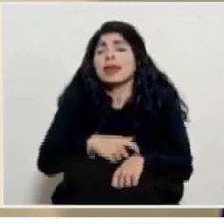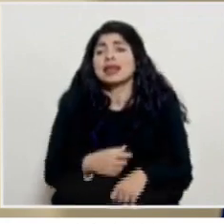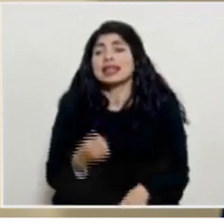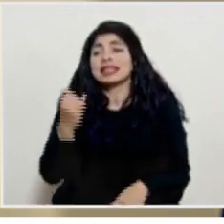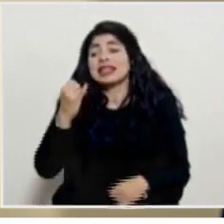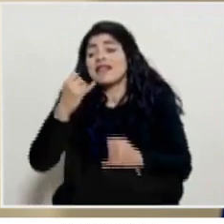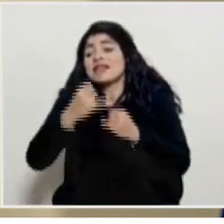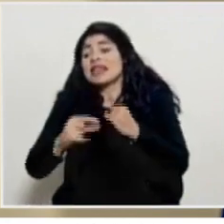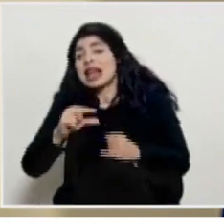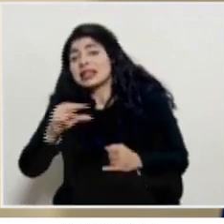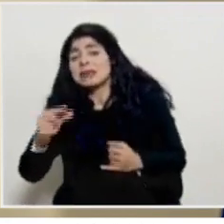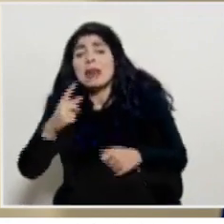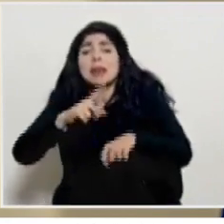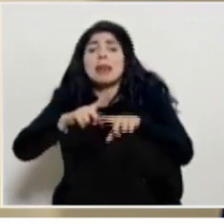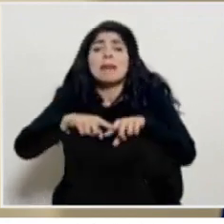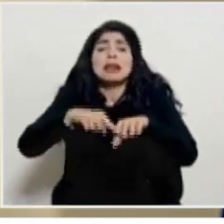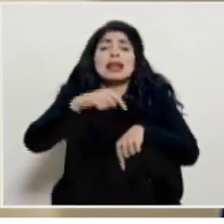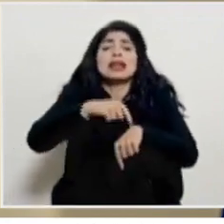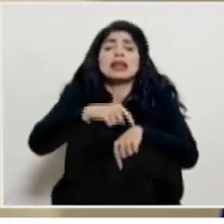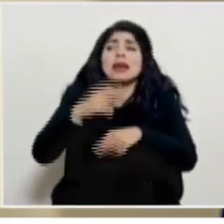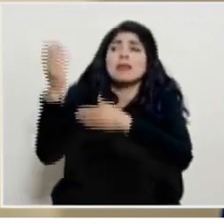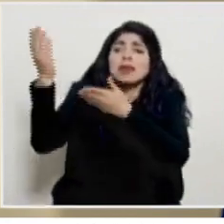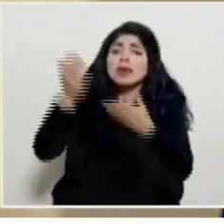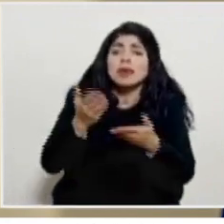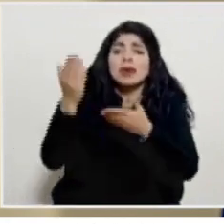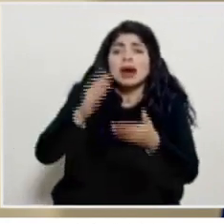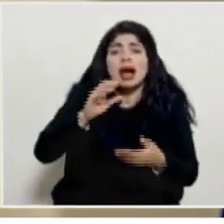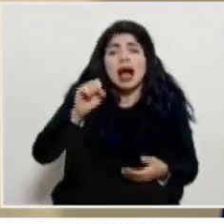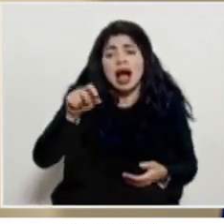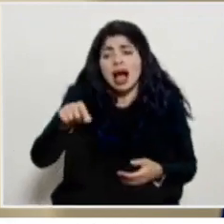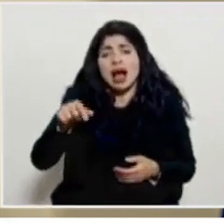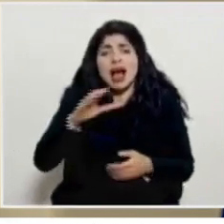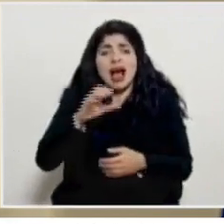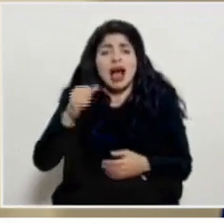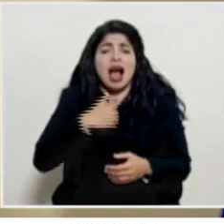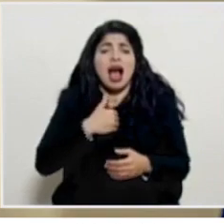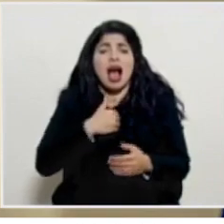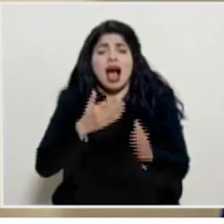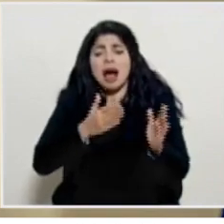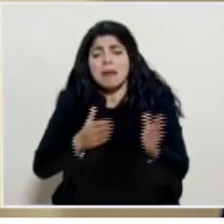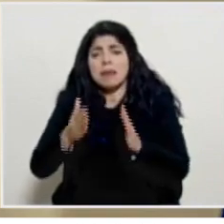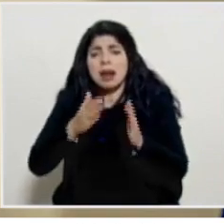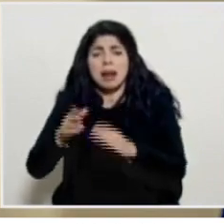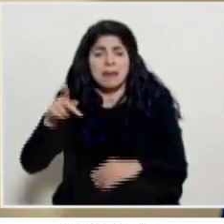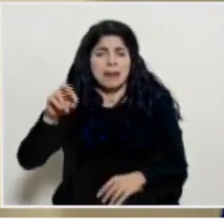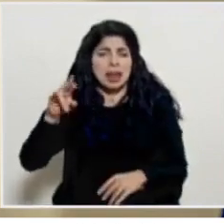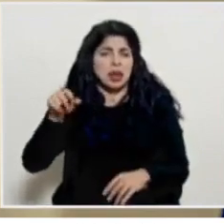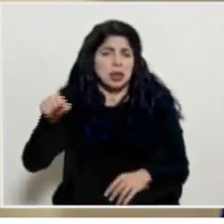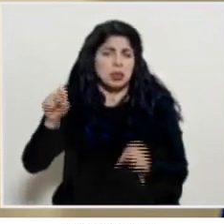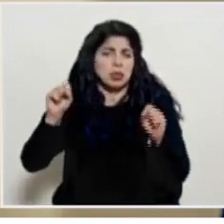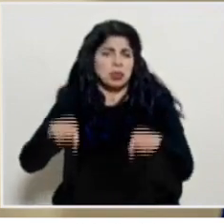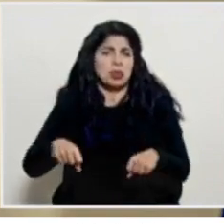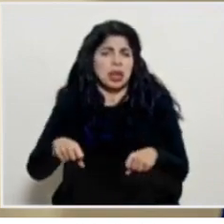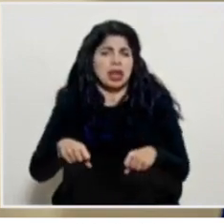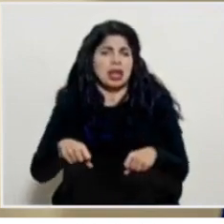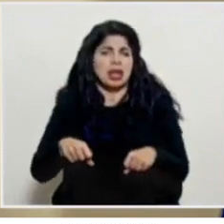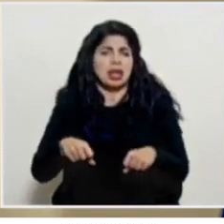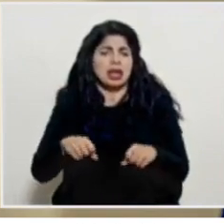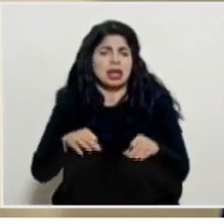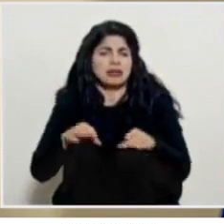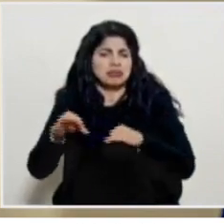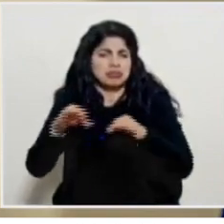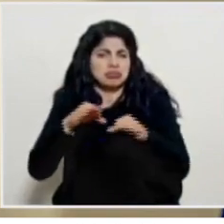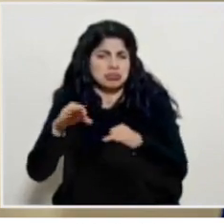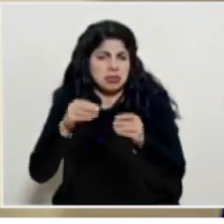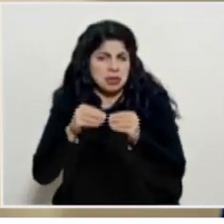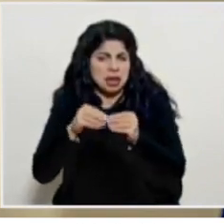finales de semana hay que ver también los tiempos de distribución que maneja la caja porque la caja también tiene cortes ahí el doctor Pedro también puede el doctor González puede referirnos